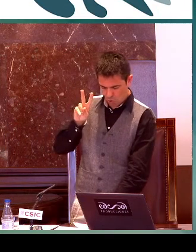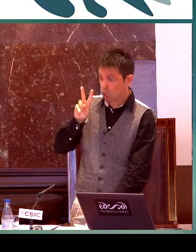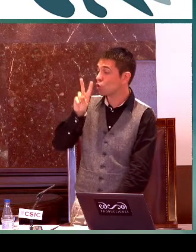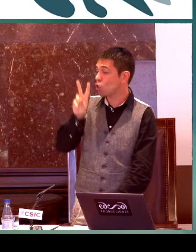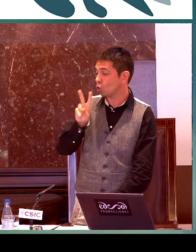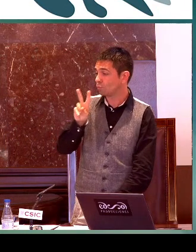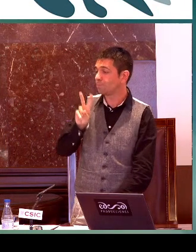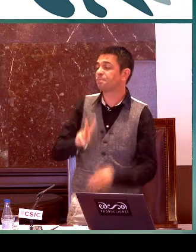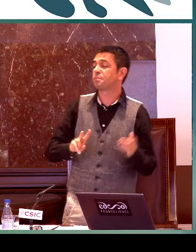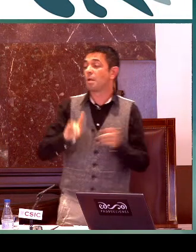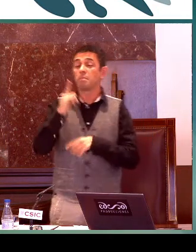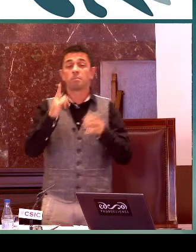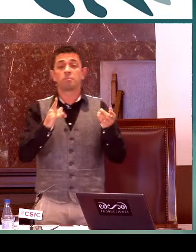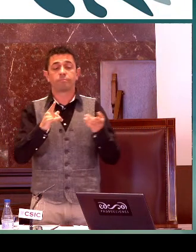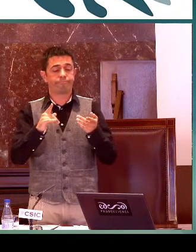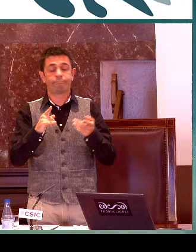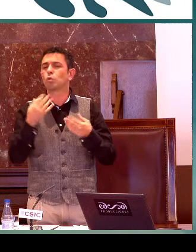poquito el tema.